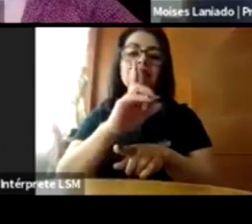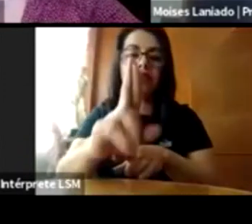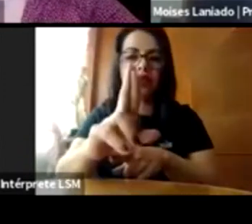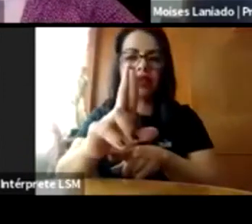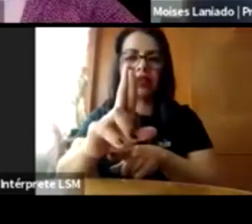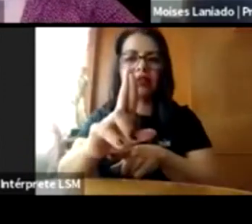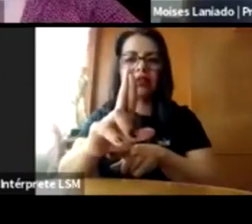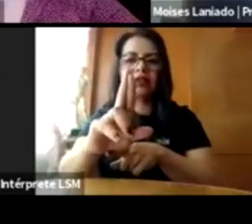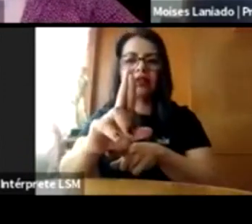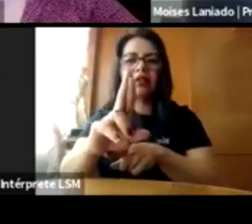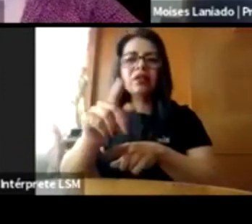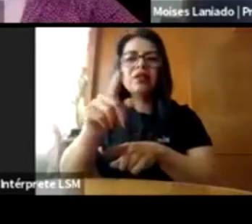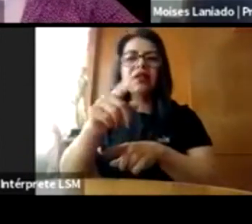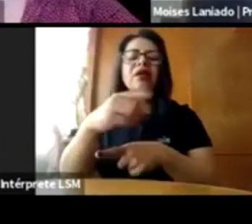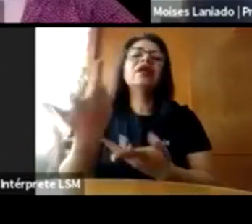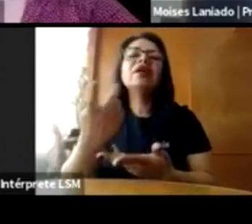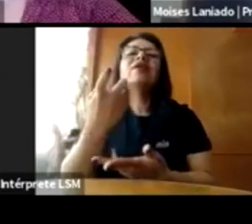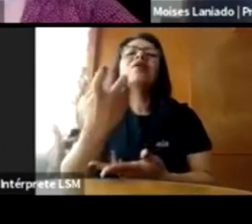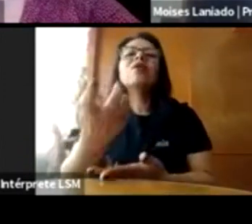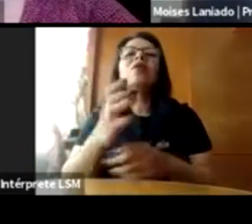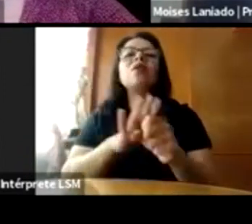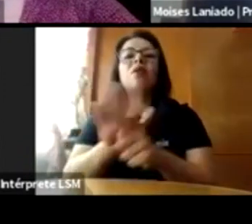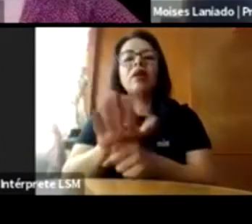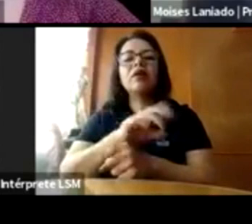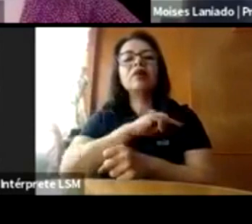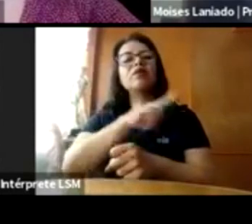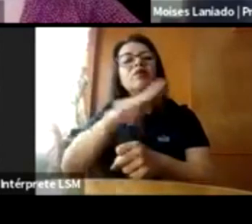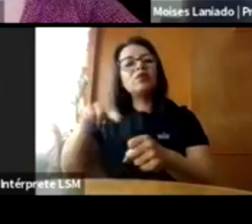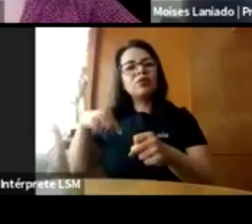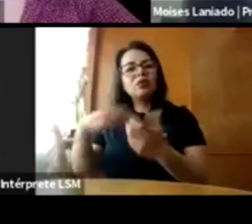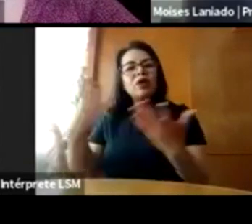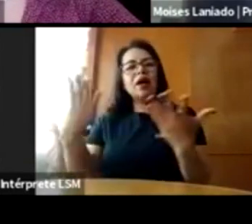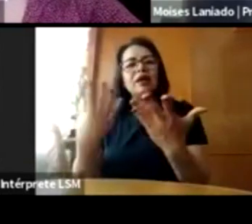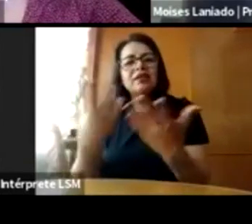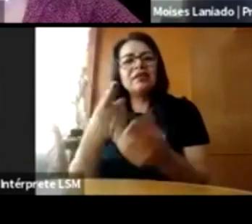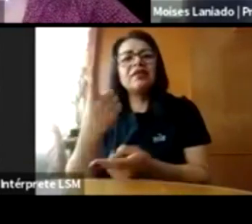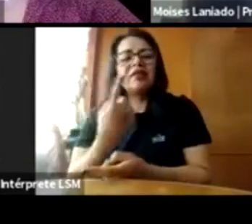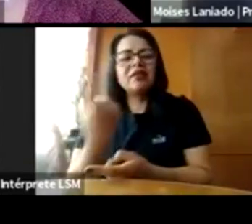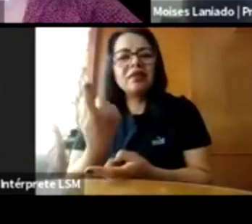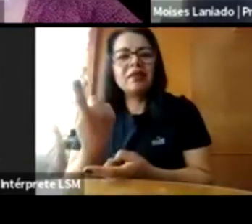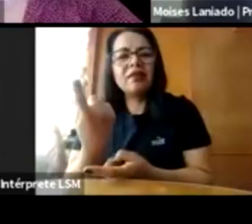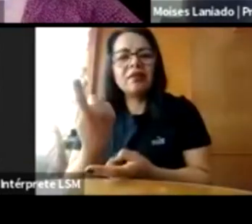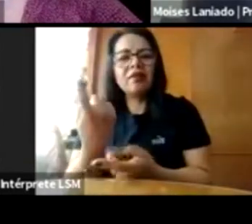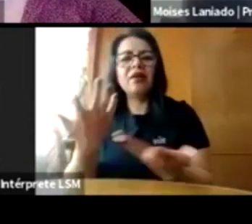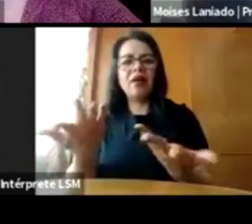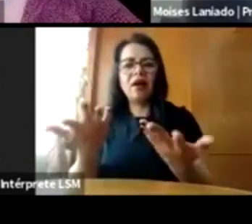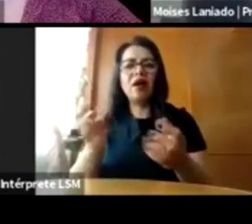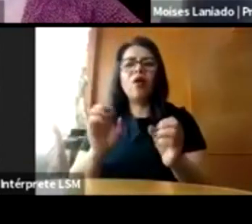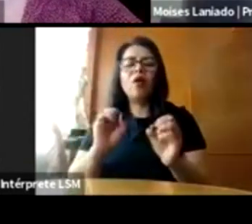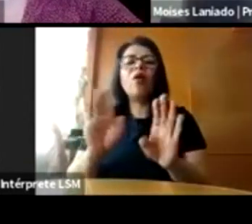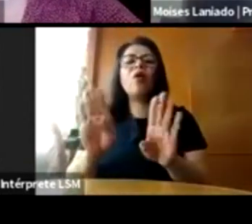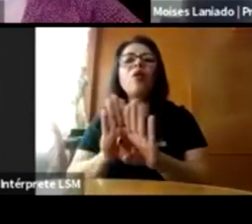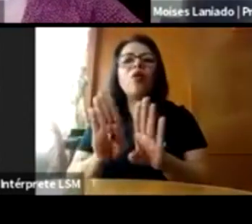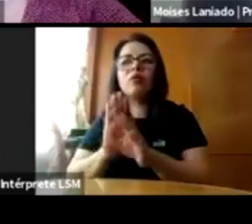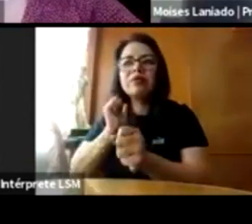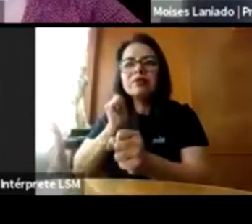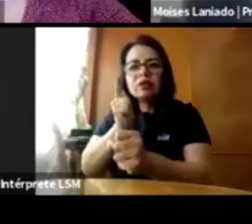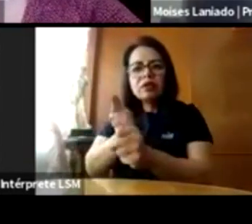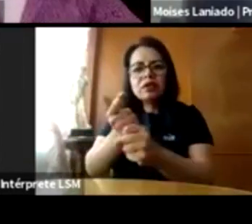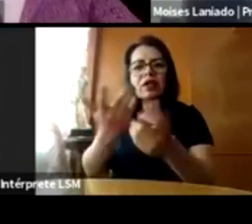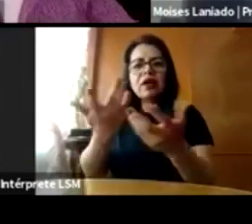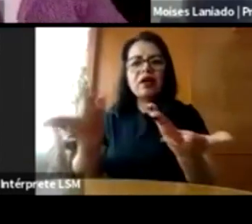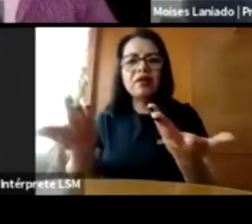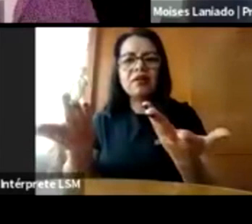es ¿qué podemos hacer para prevenir, detectar, atender? Y les pediría, por supuesto, a cada uno una panorámica, una